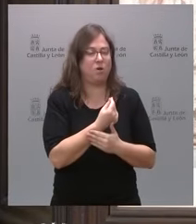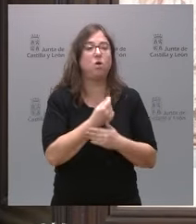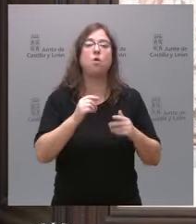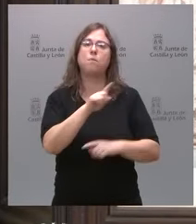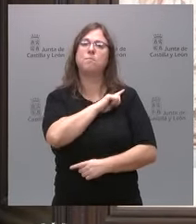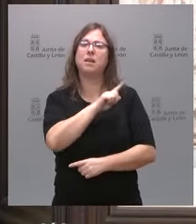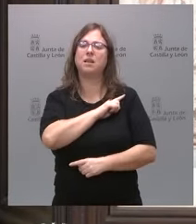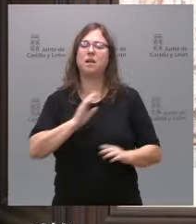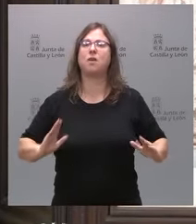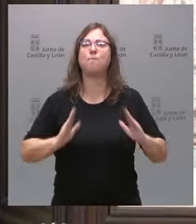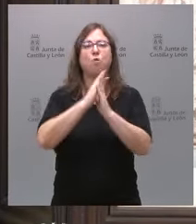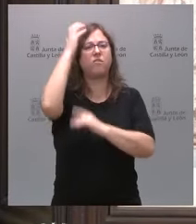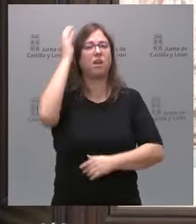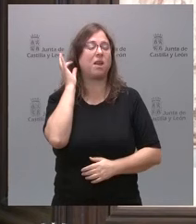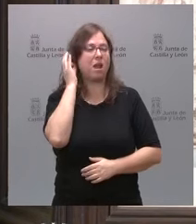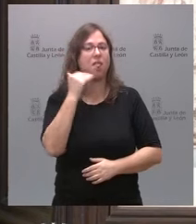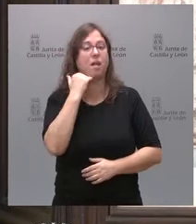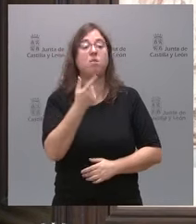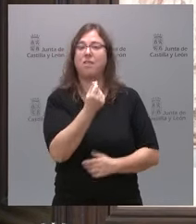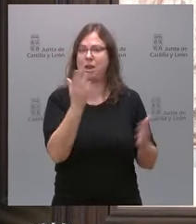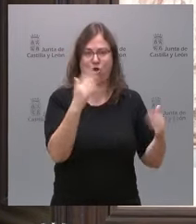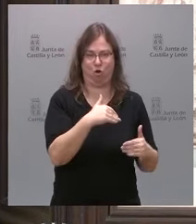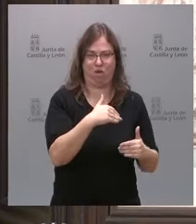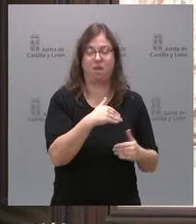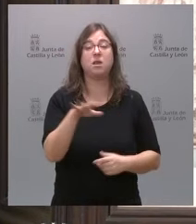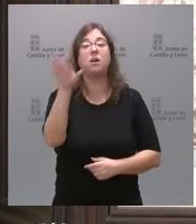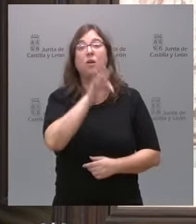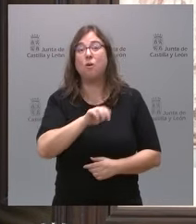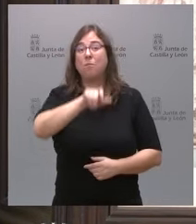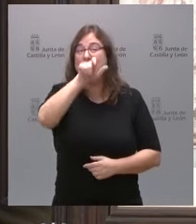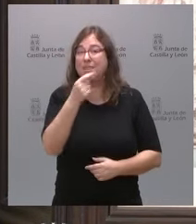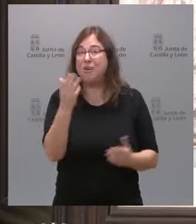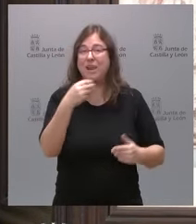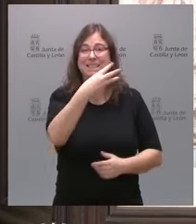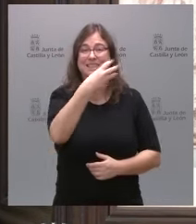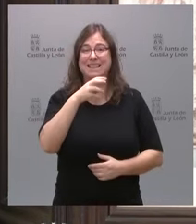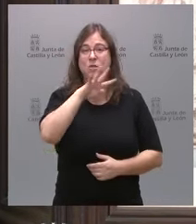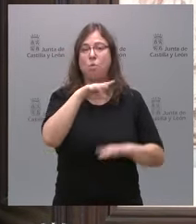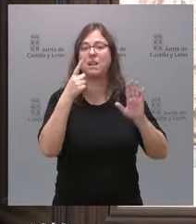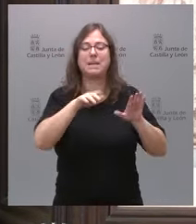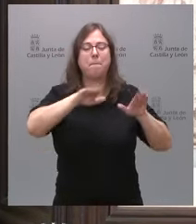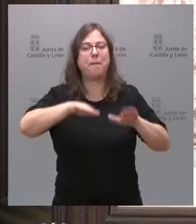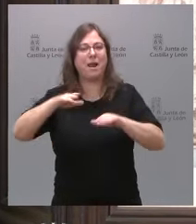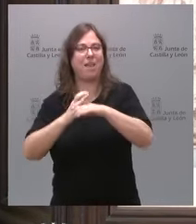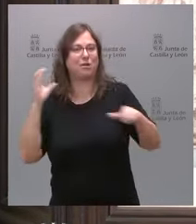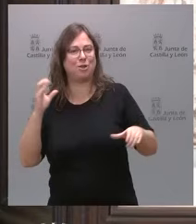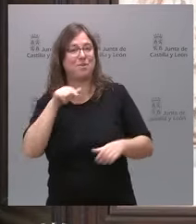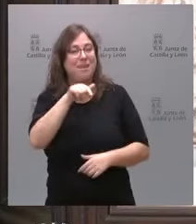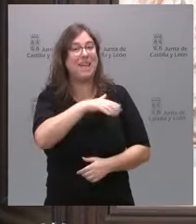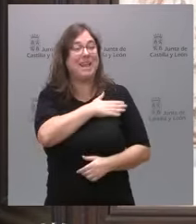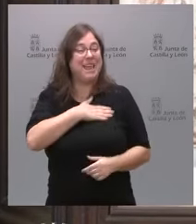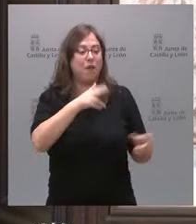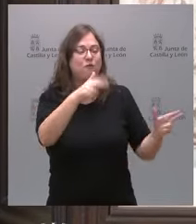en Zamora. No tiene dinero tampoco para las 346 paradas de autobuses que quieren